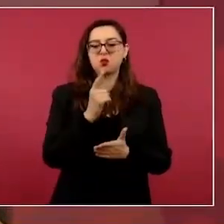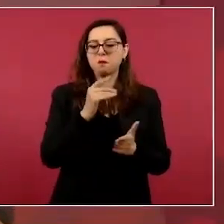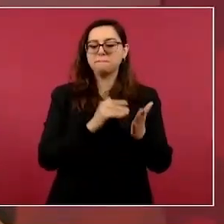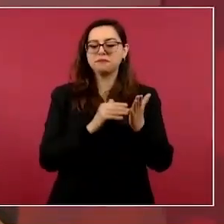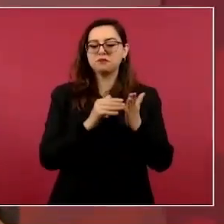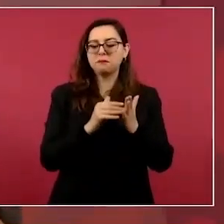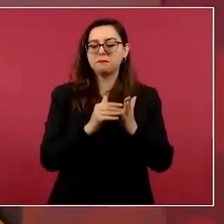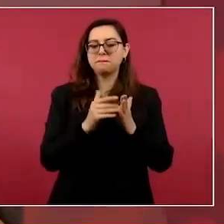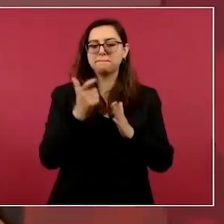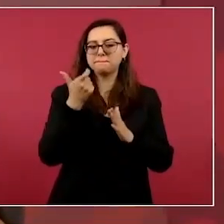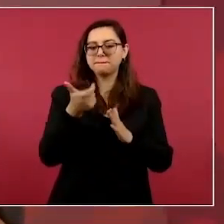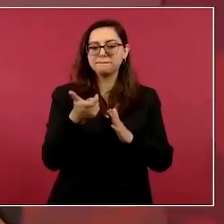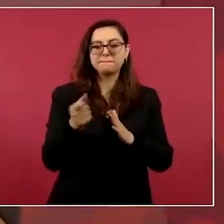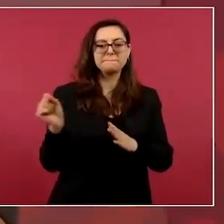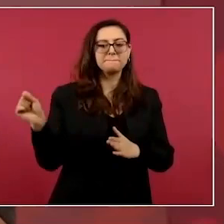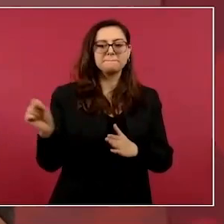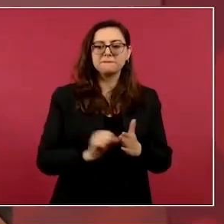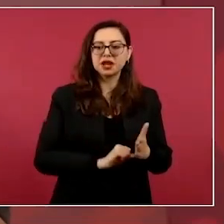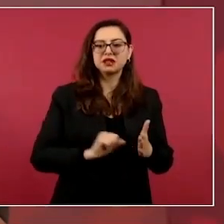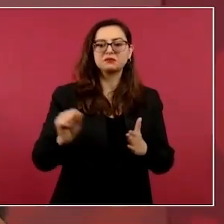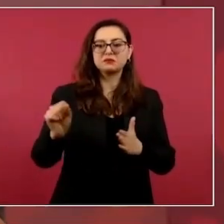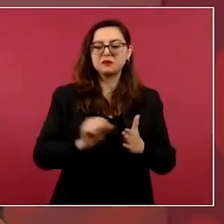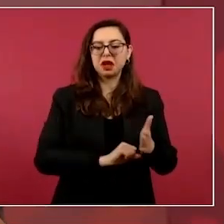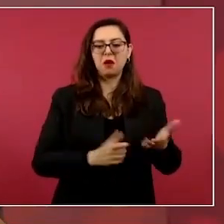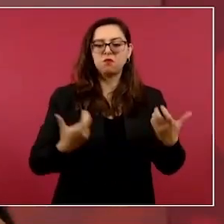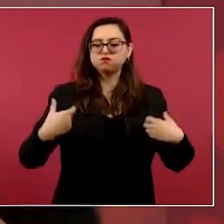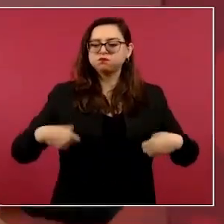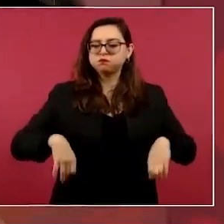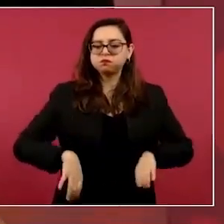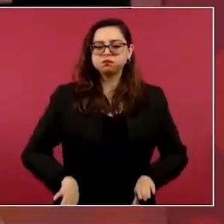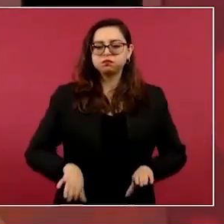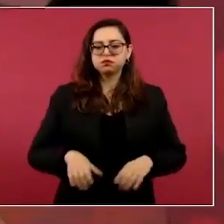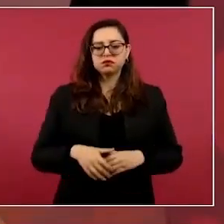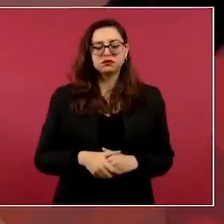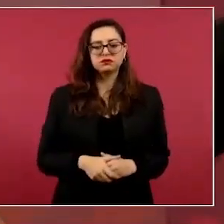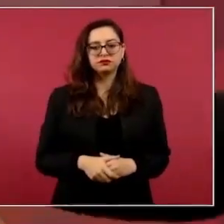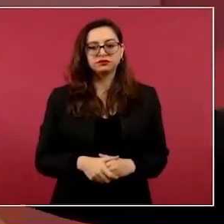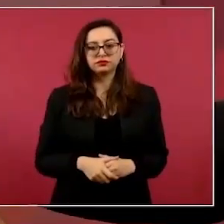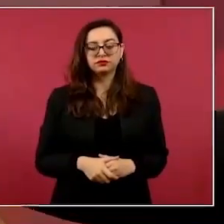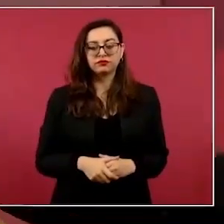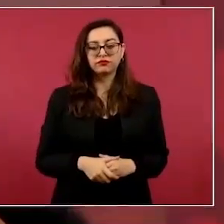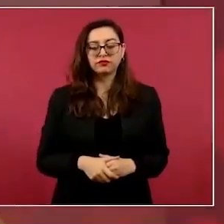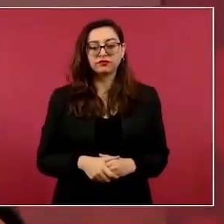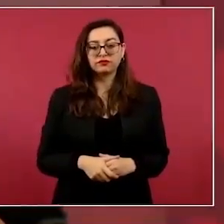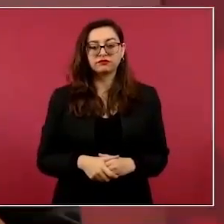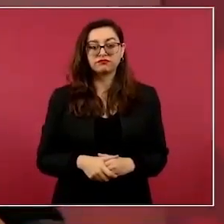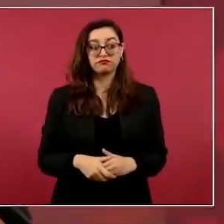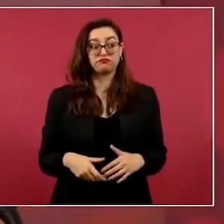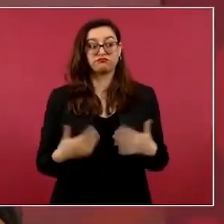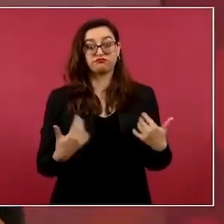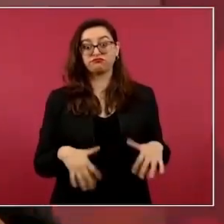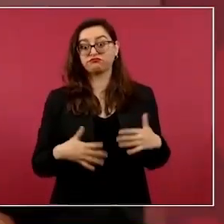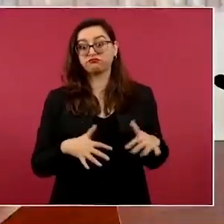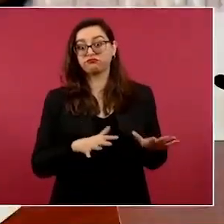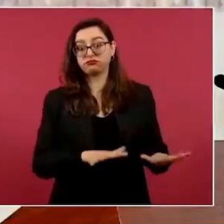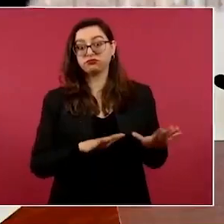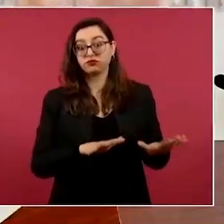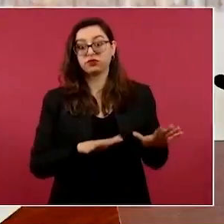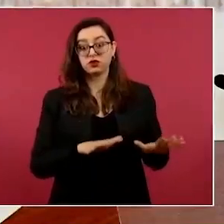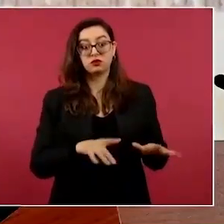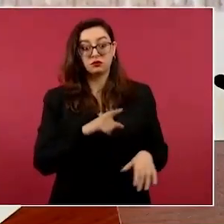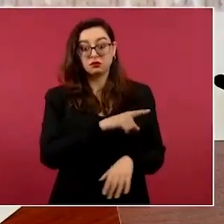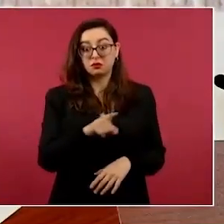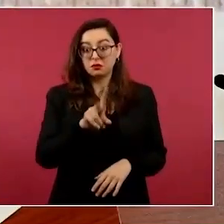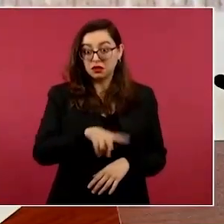y ni que fueran lumbreras, ni que fueran tan